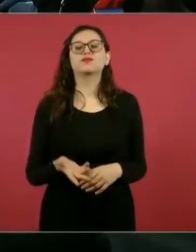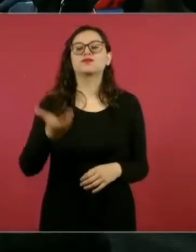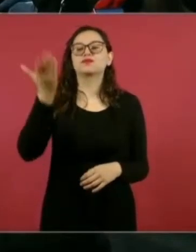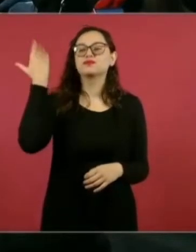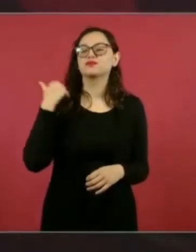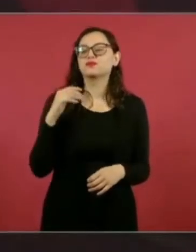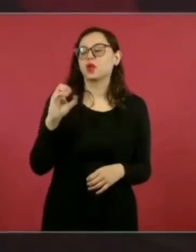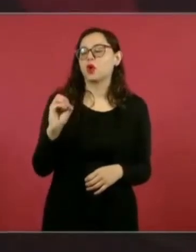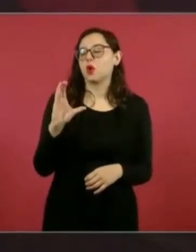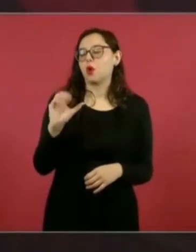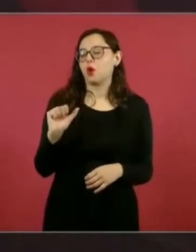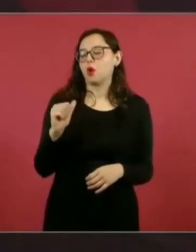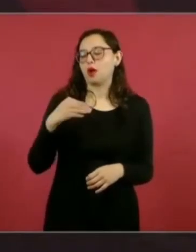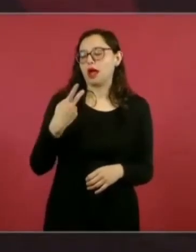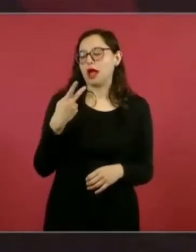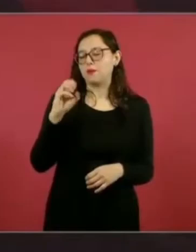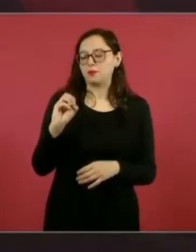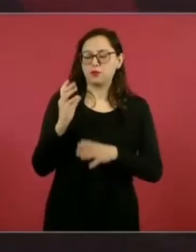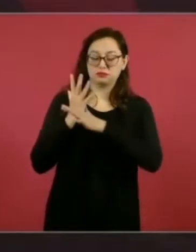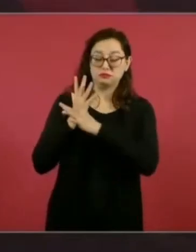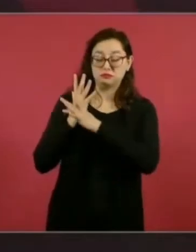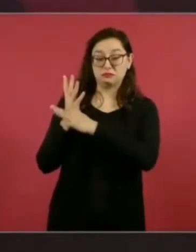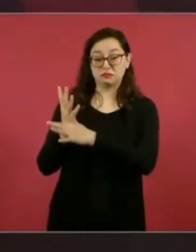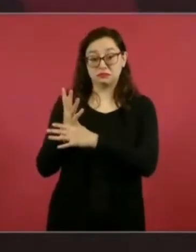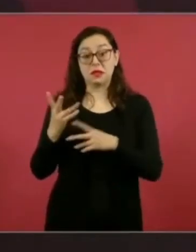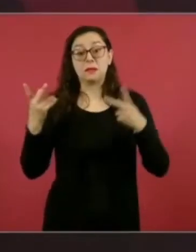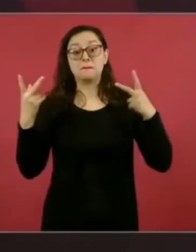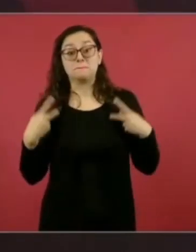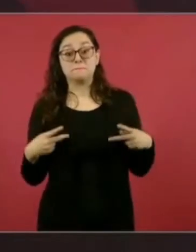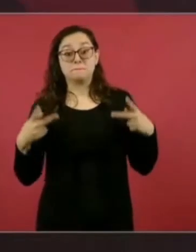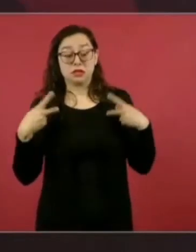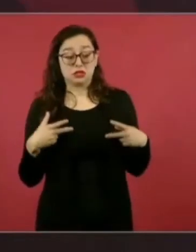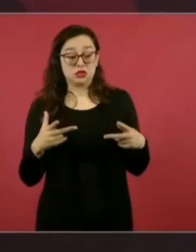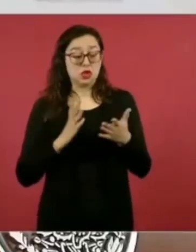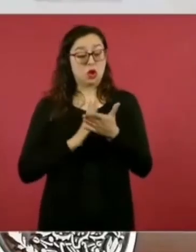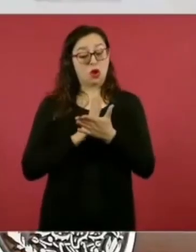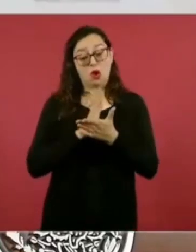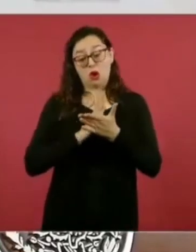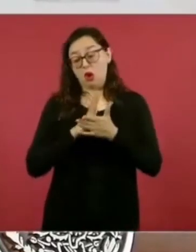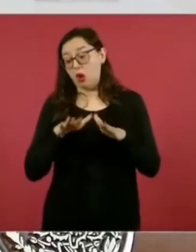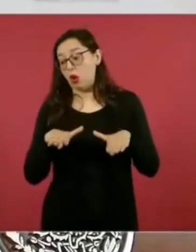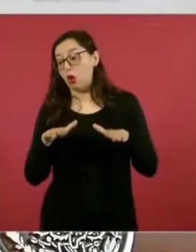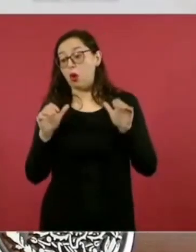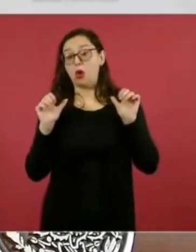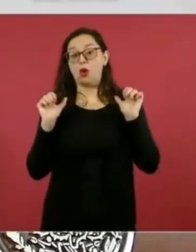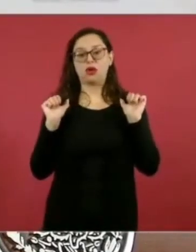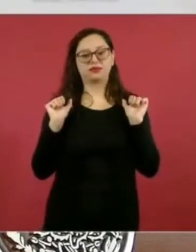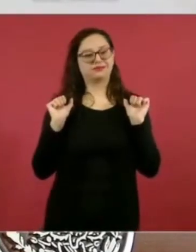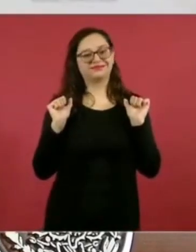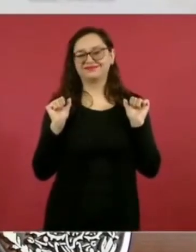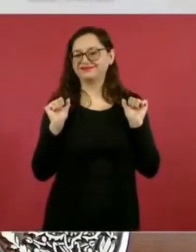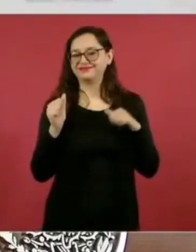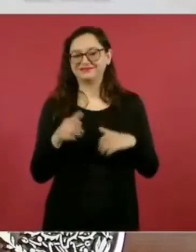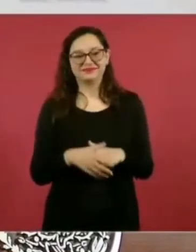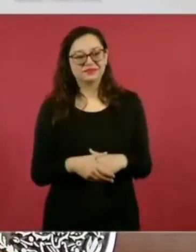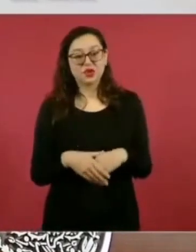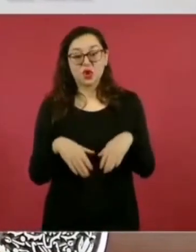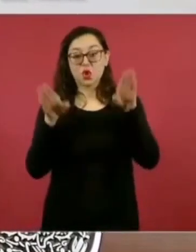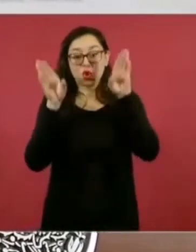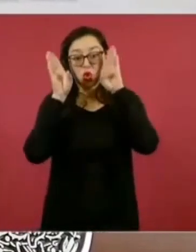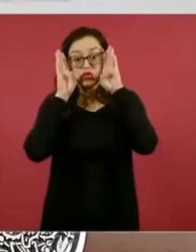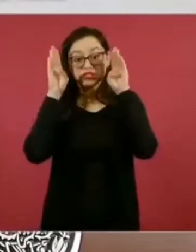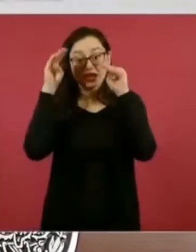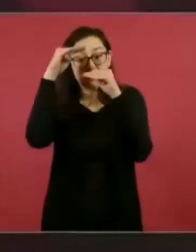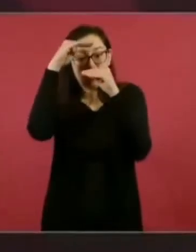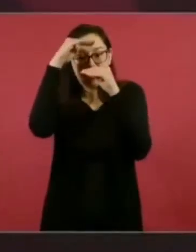los moderados no son más que conservadores más despiertos.